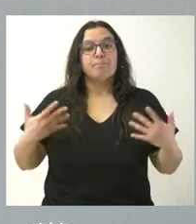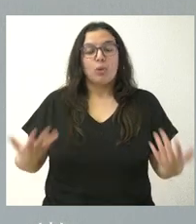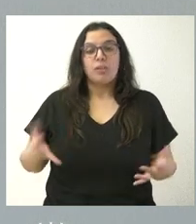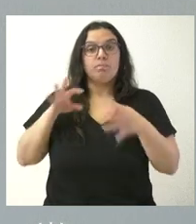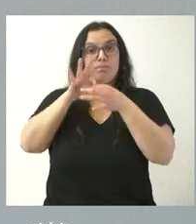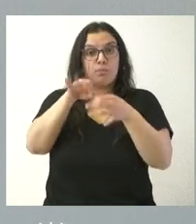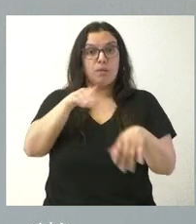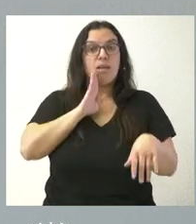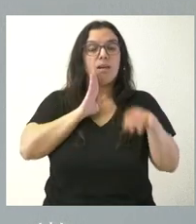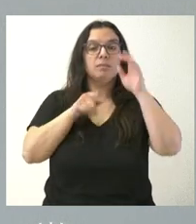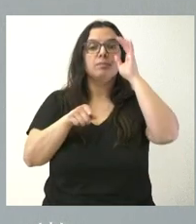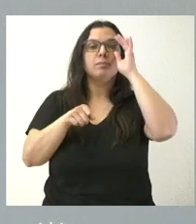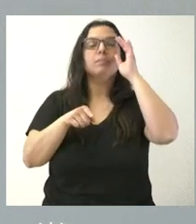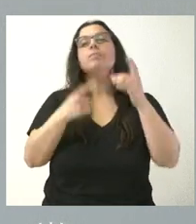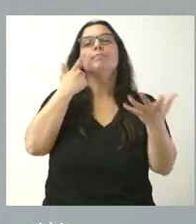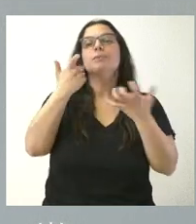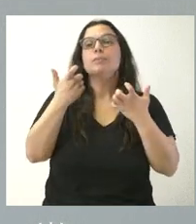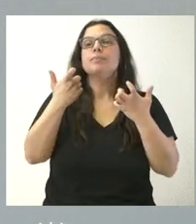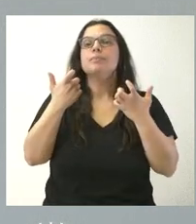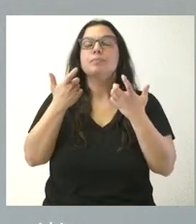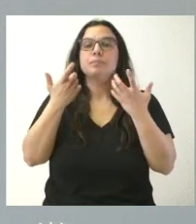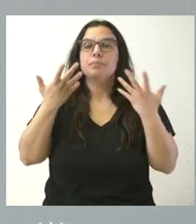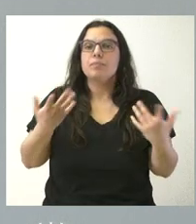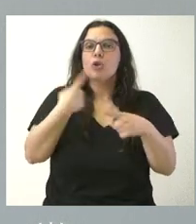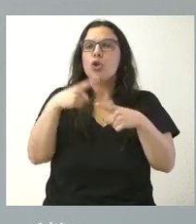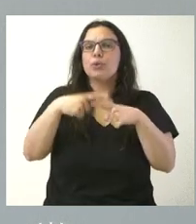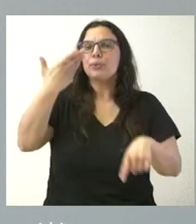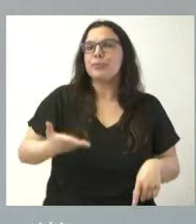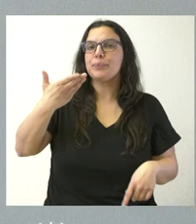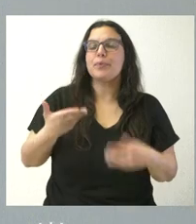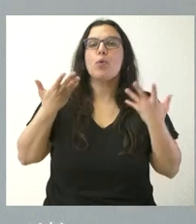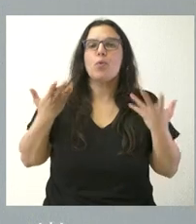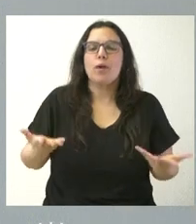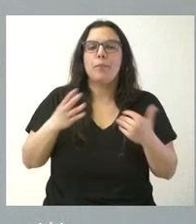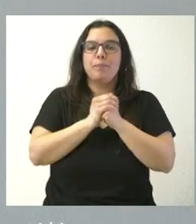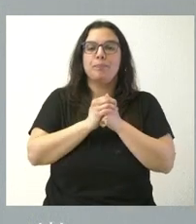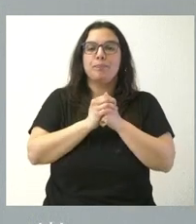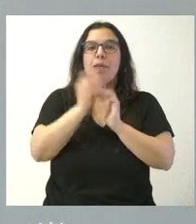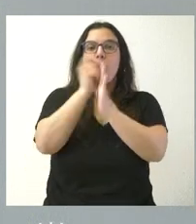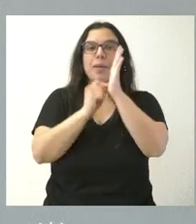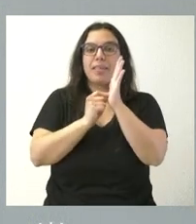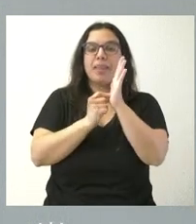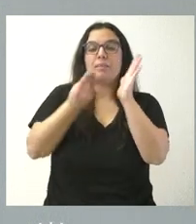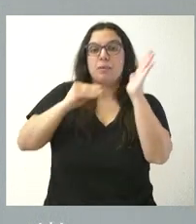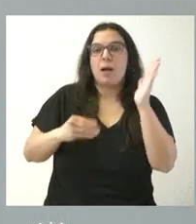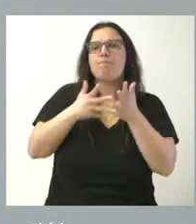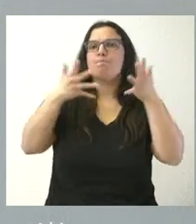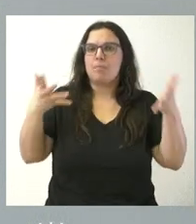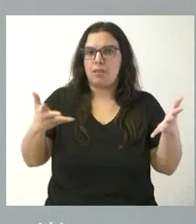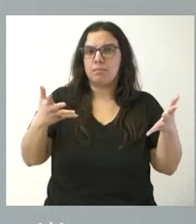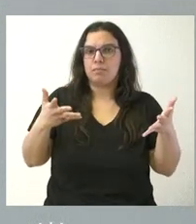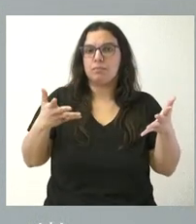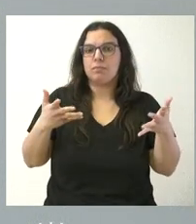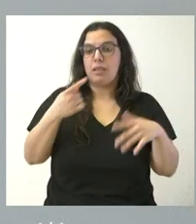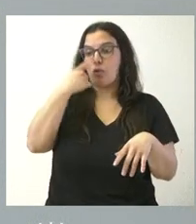hay que señalar, por tanto, como elementos esenciales que aumentamos el número de medidas incorporadas, como les digo, entre